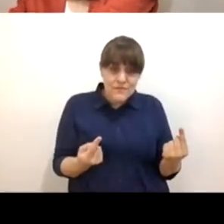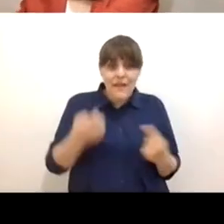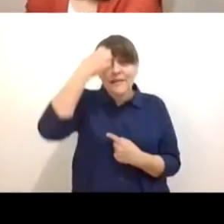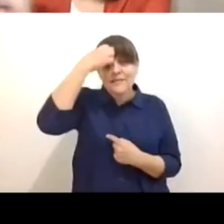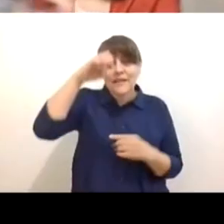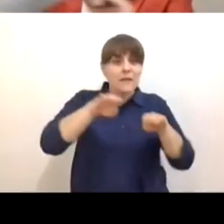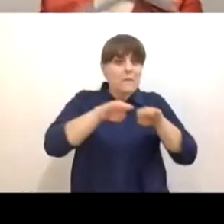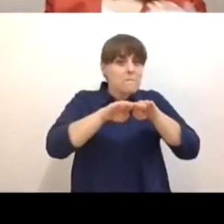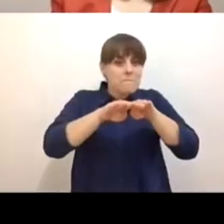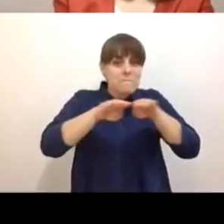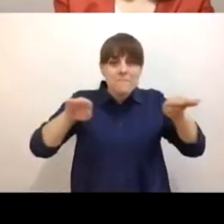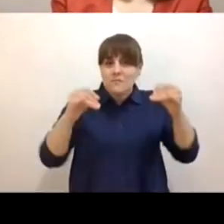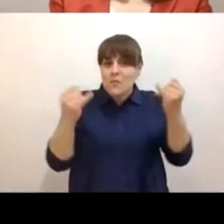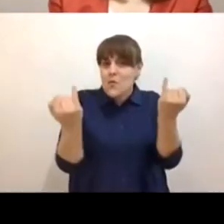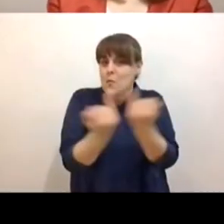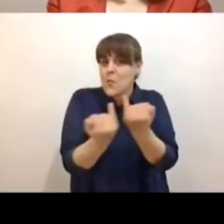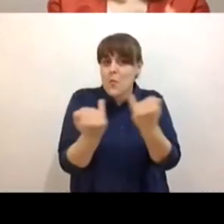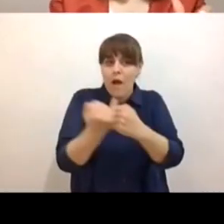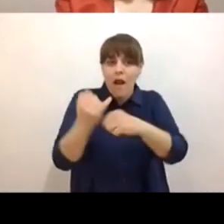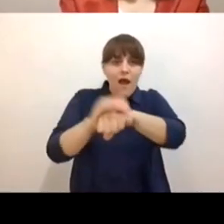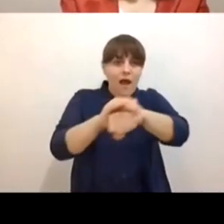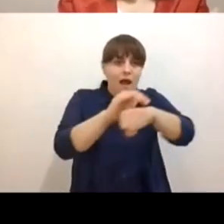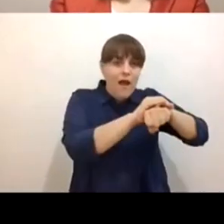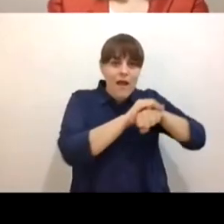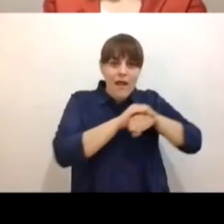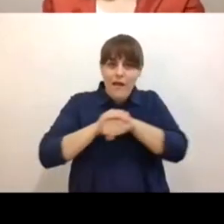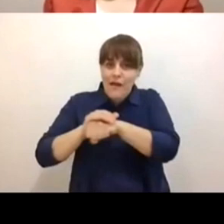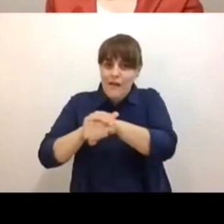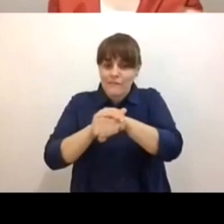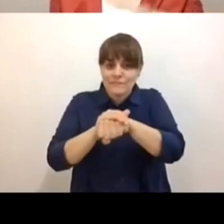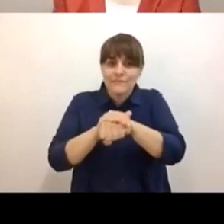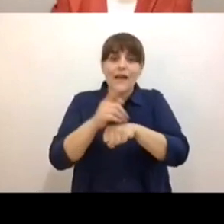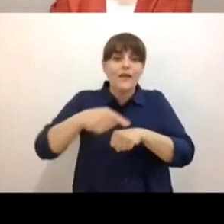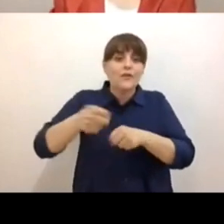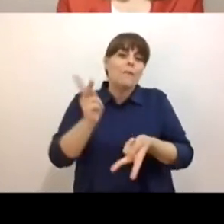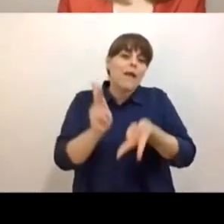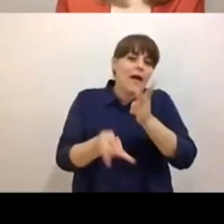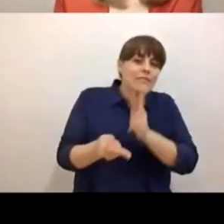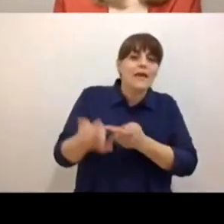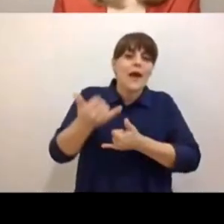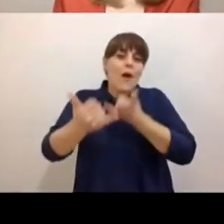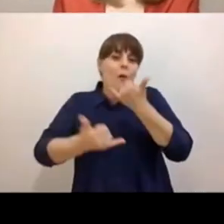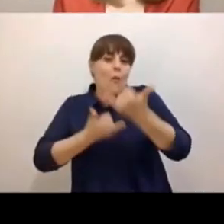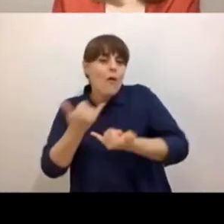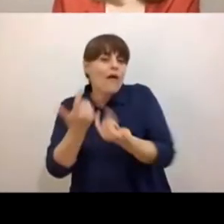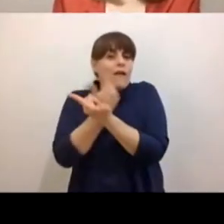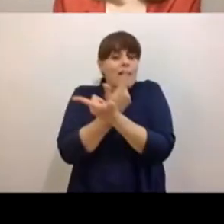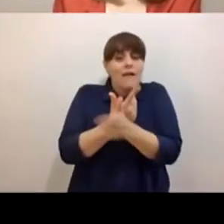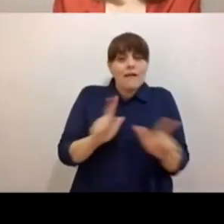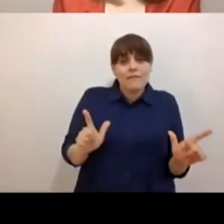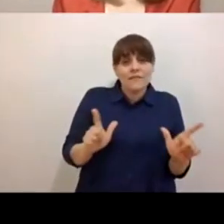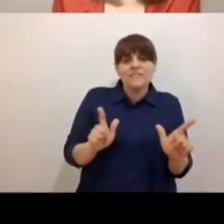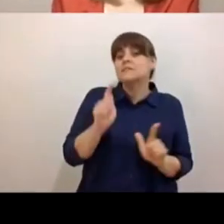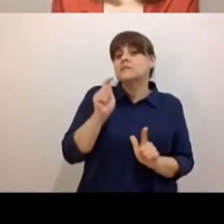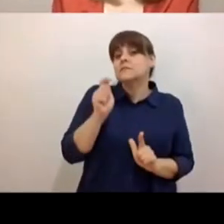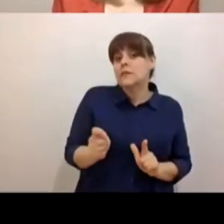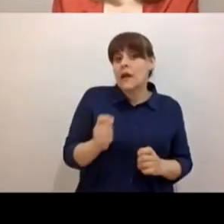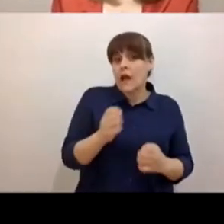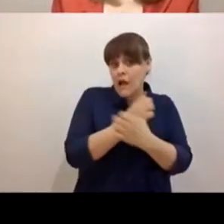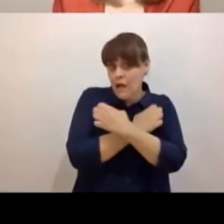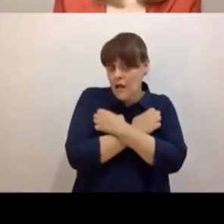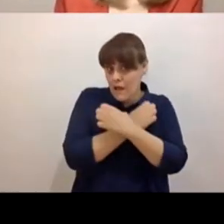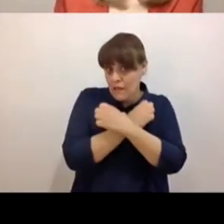cultivadas con sus pares, con quienes juegan y conversan en libertad. Implica que la educación debe ser